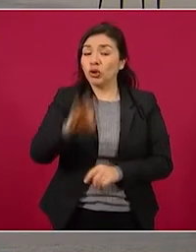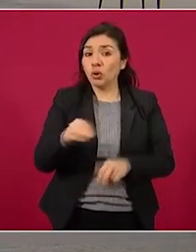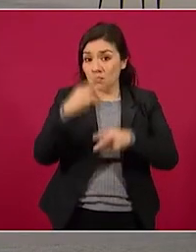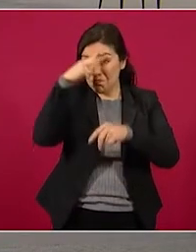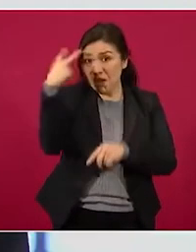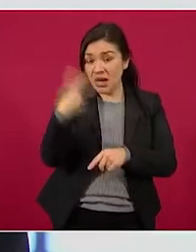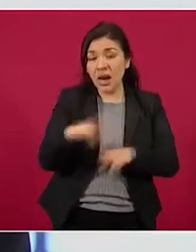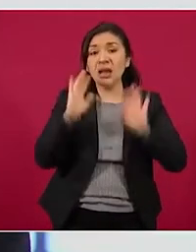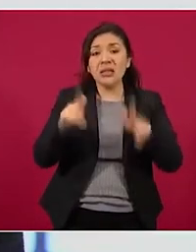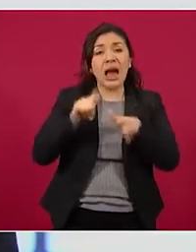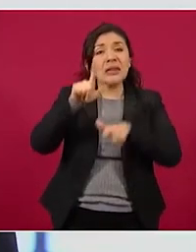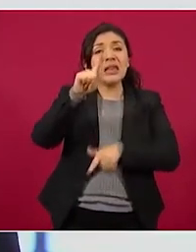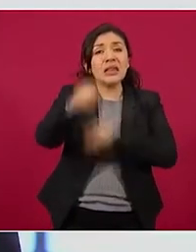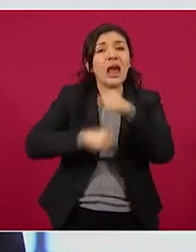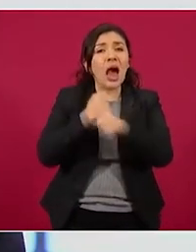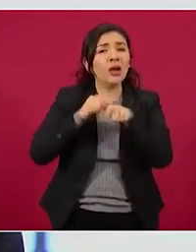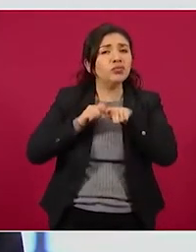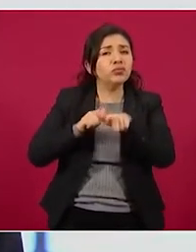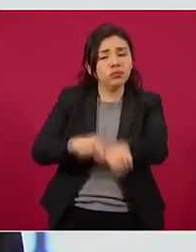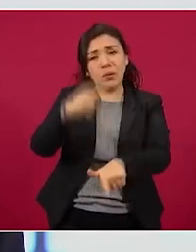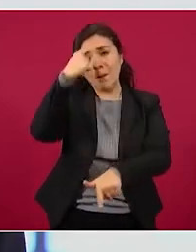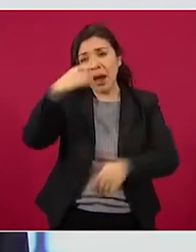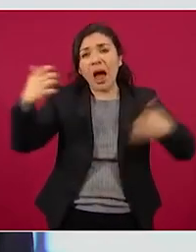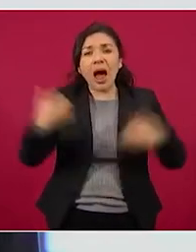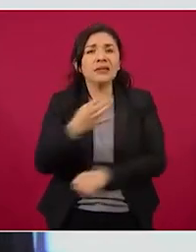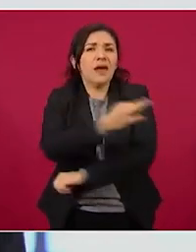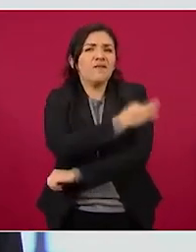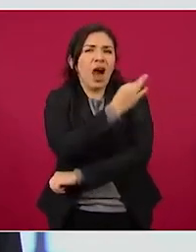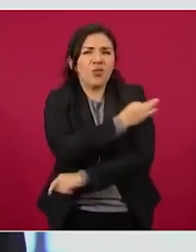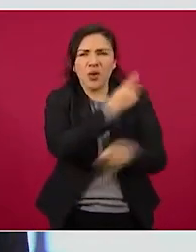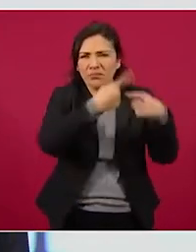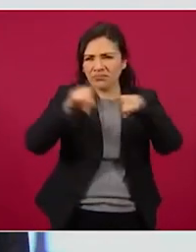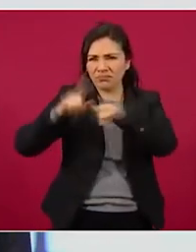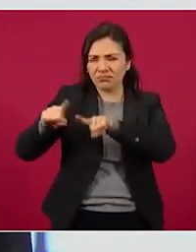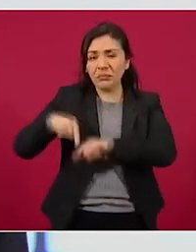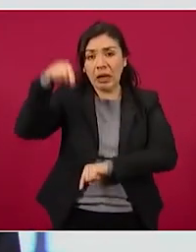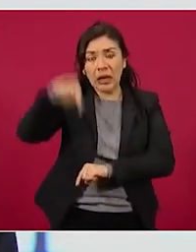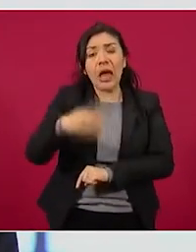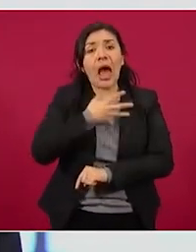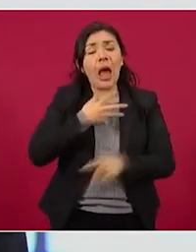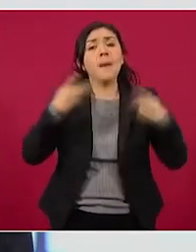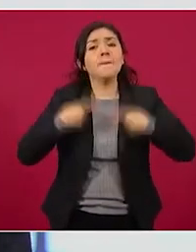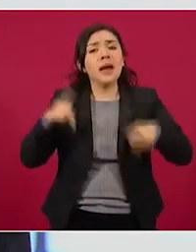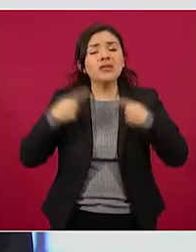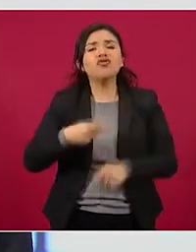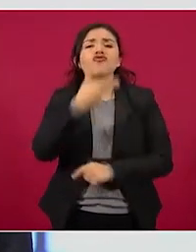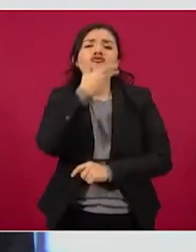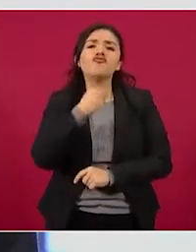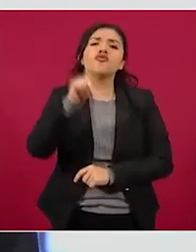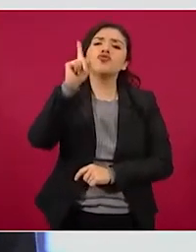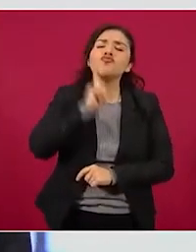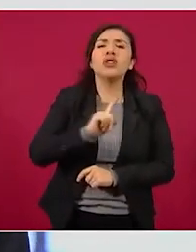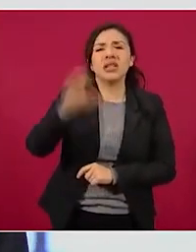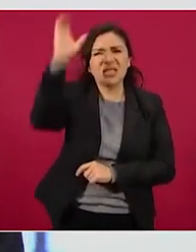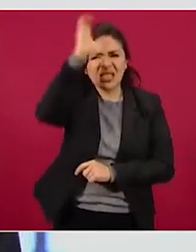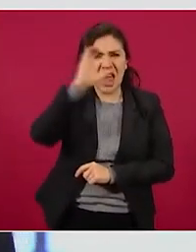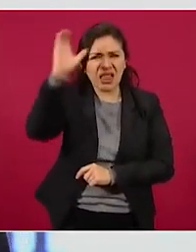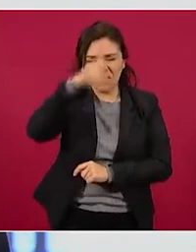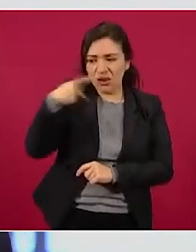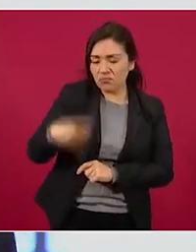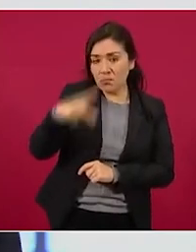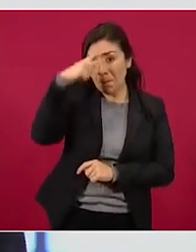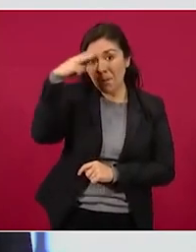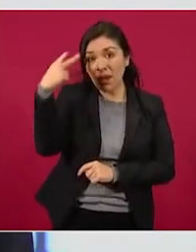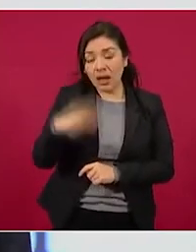años de experiencia en el desarrollo de vacunas y donde trabajan científicas y científicos mexicanos